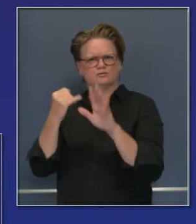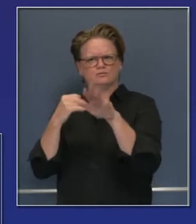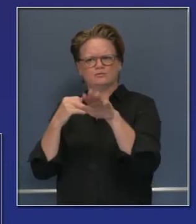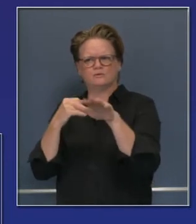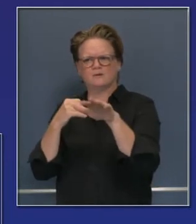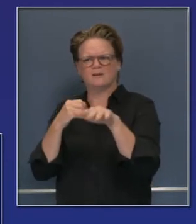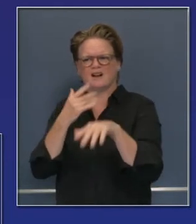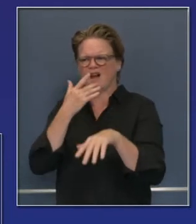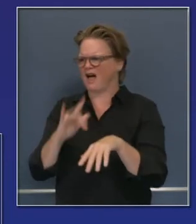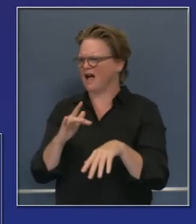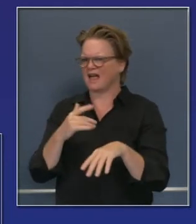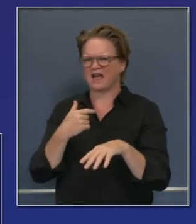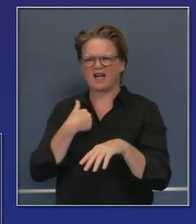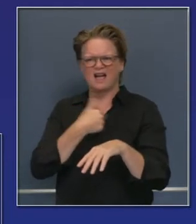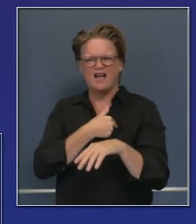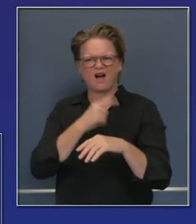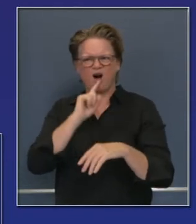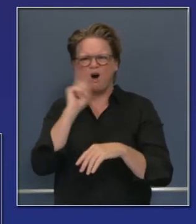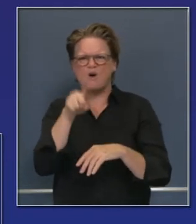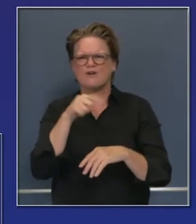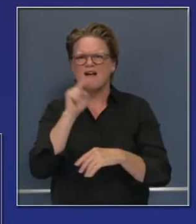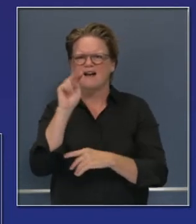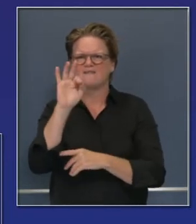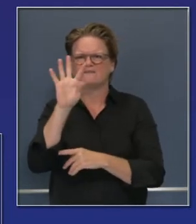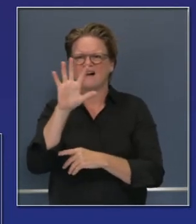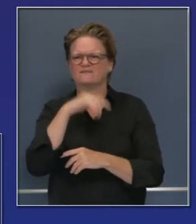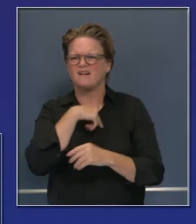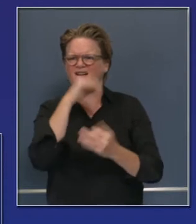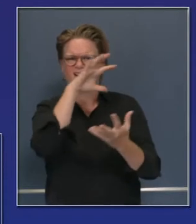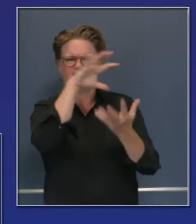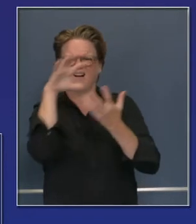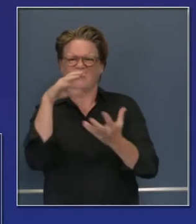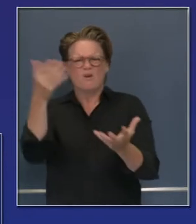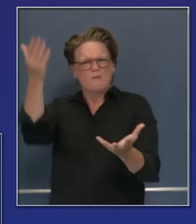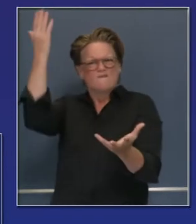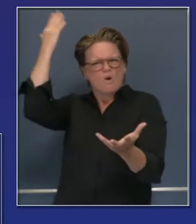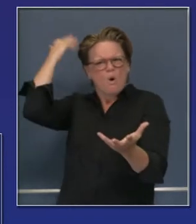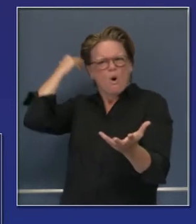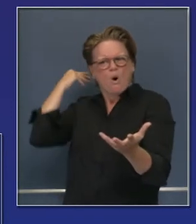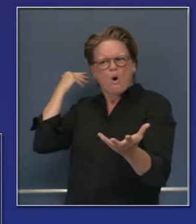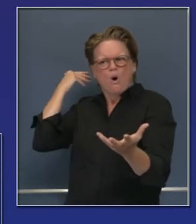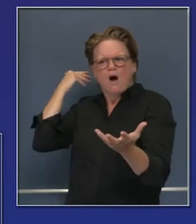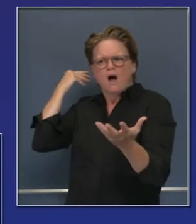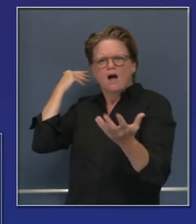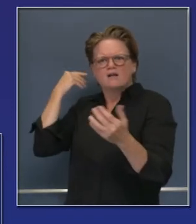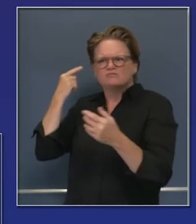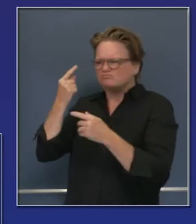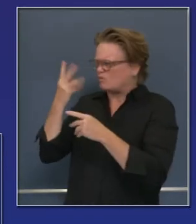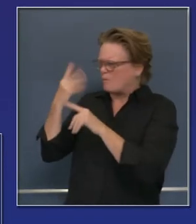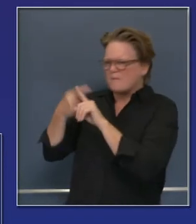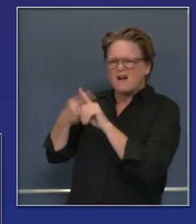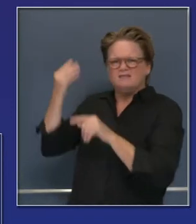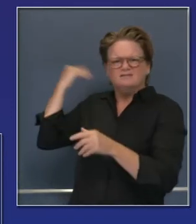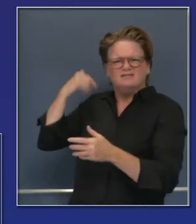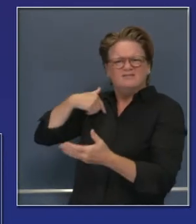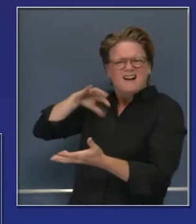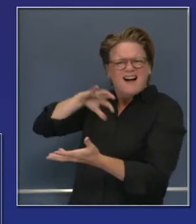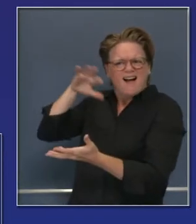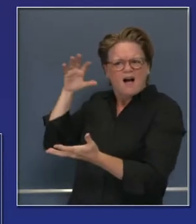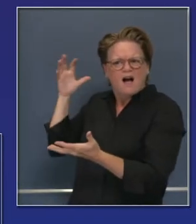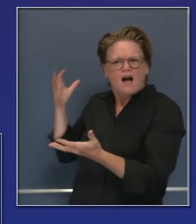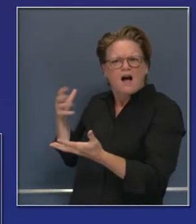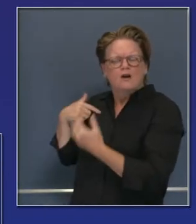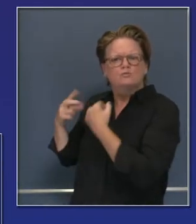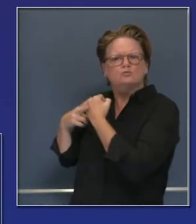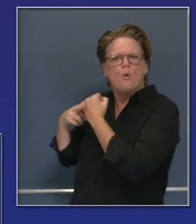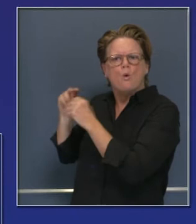tratando de conseguir cientos de millones de máscaras N95, más de 300 millones en inventario que